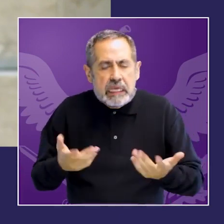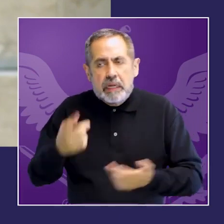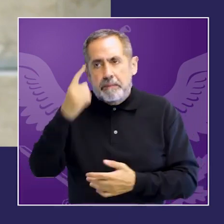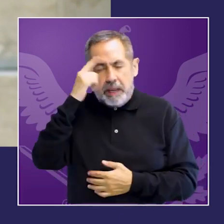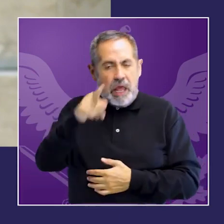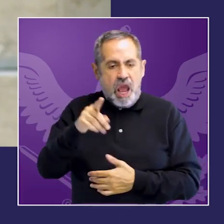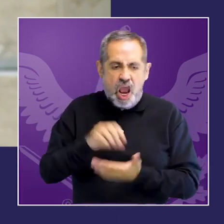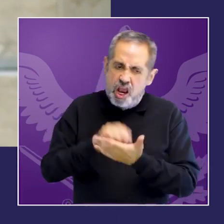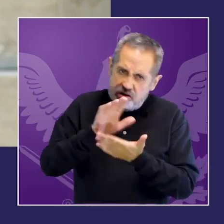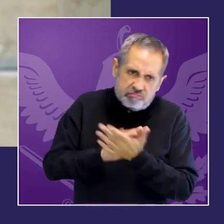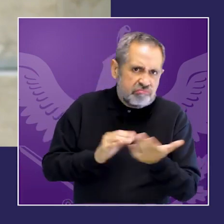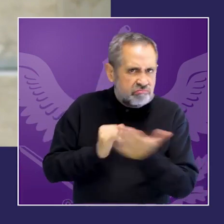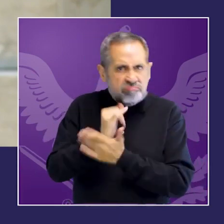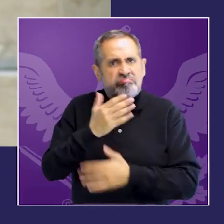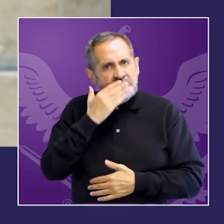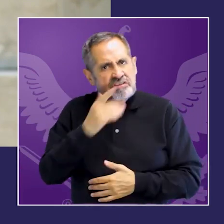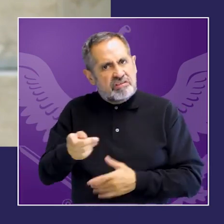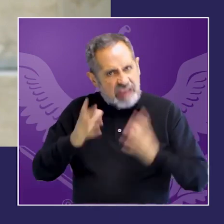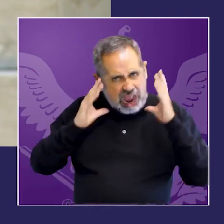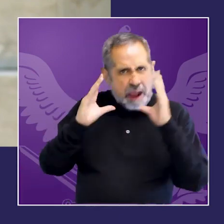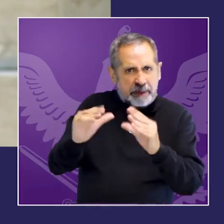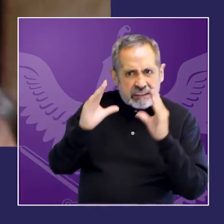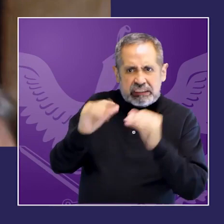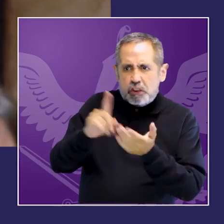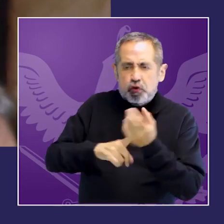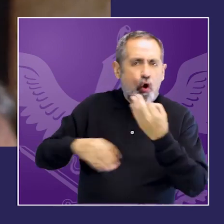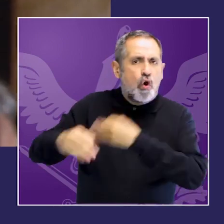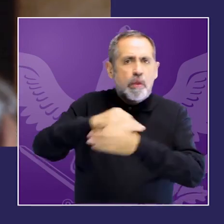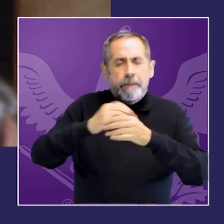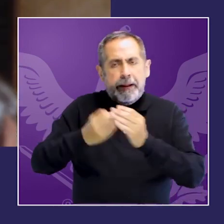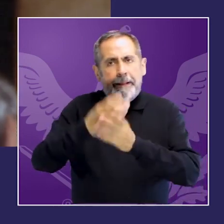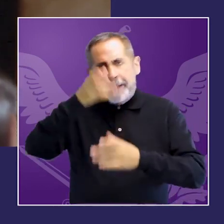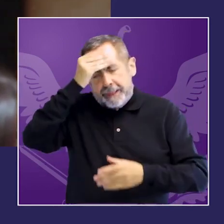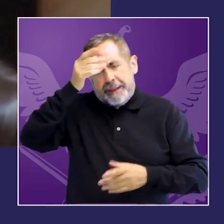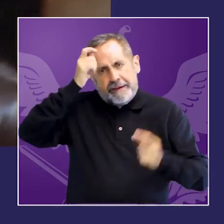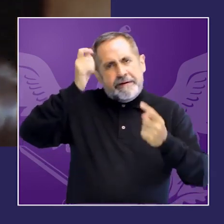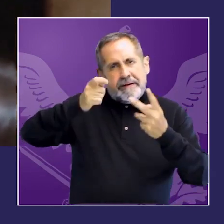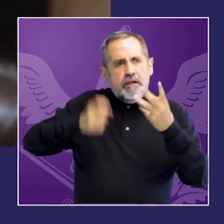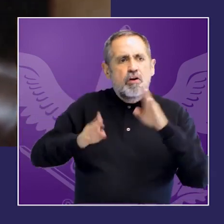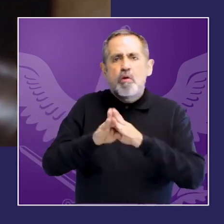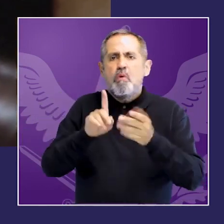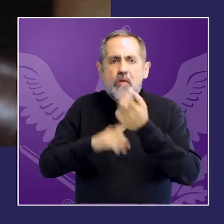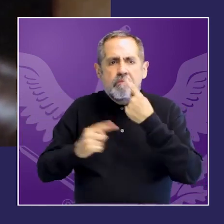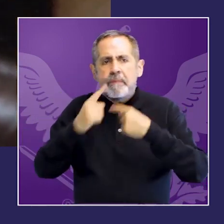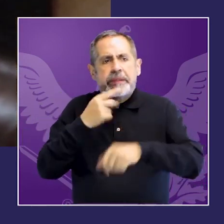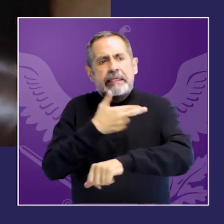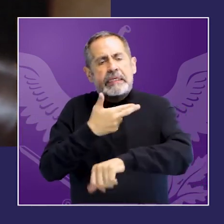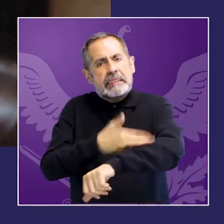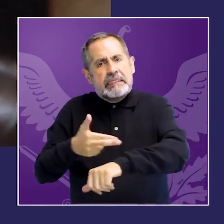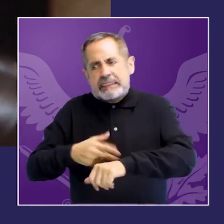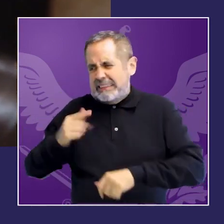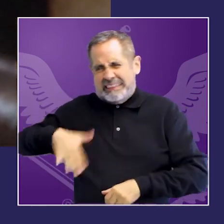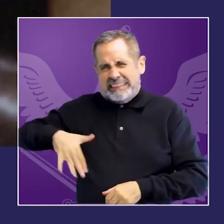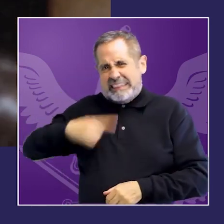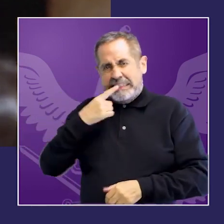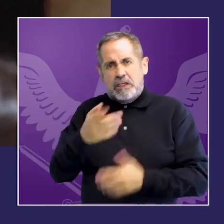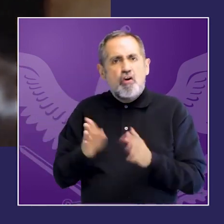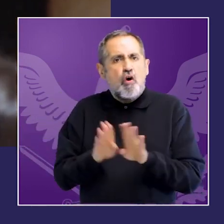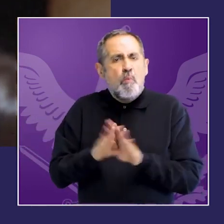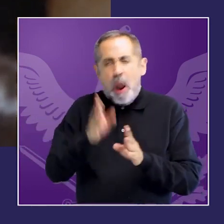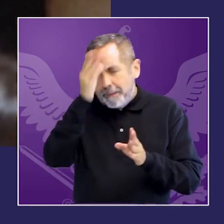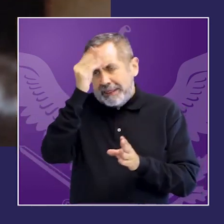confirmen y se realicen estas capacitaciones y actualizaciones de capacitaciones como mencionaban recién y que también haya información